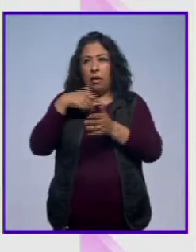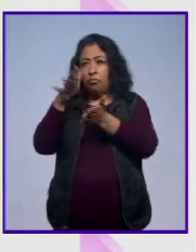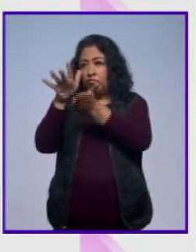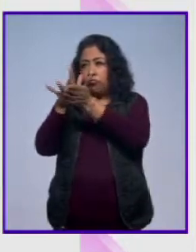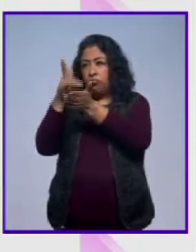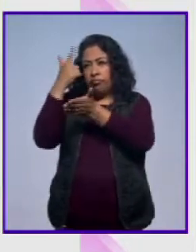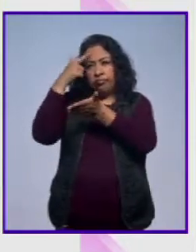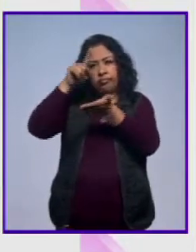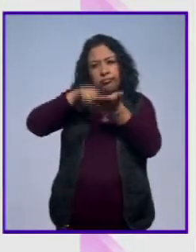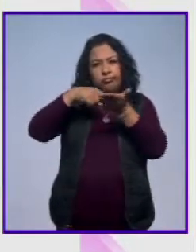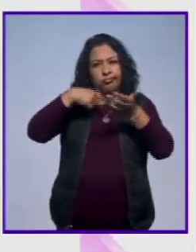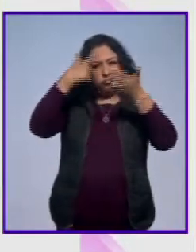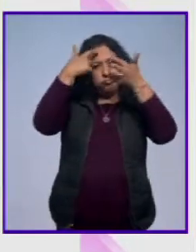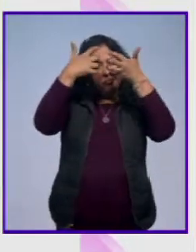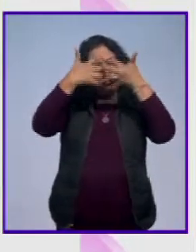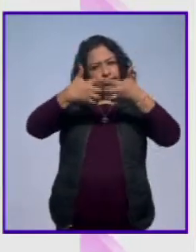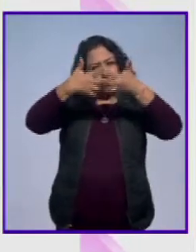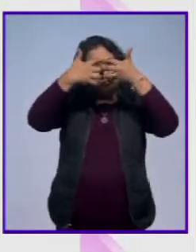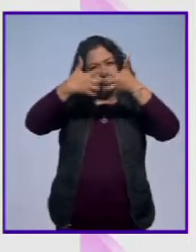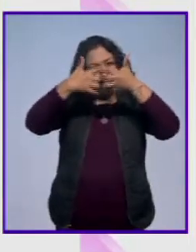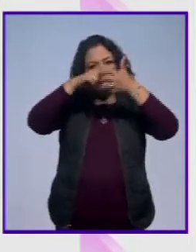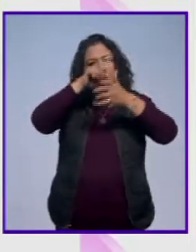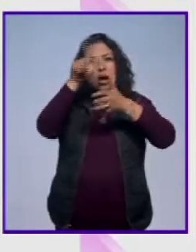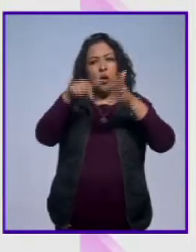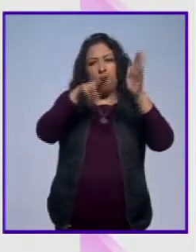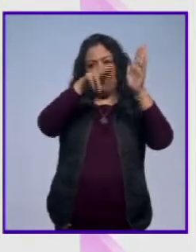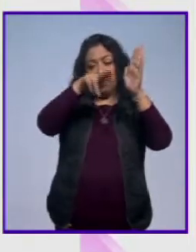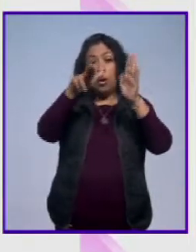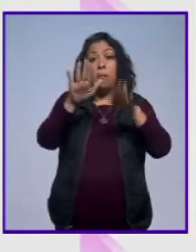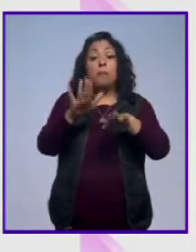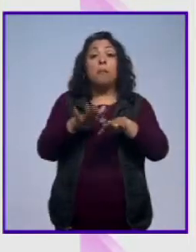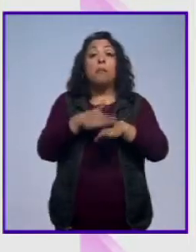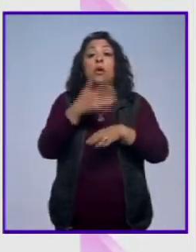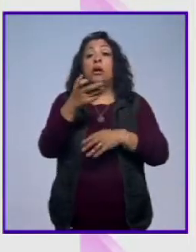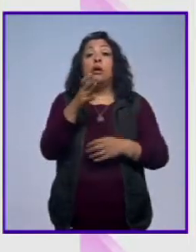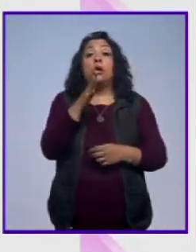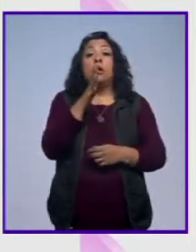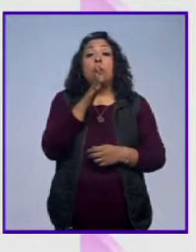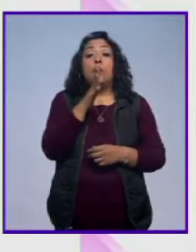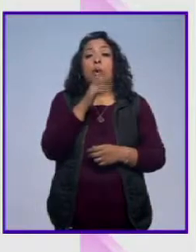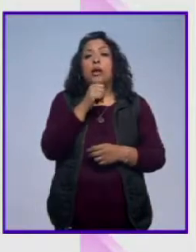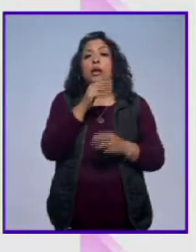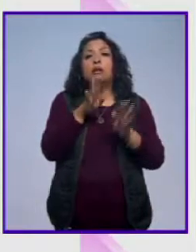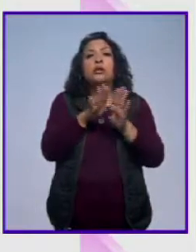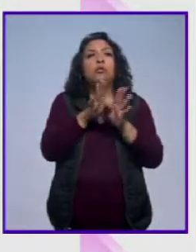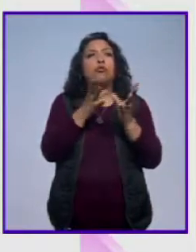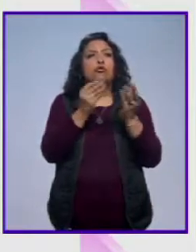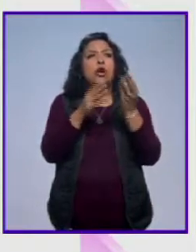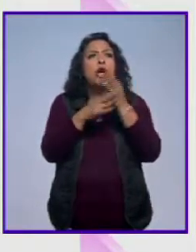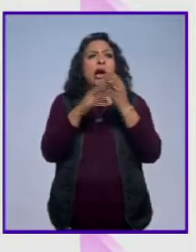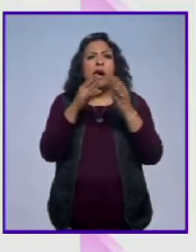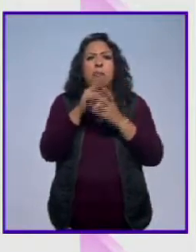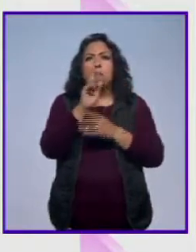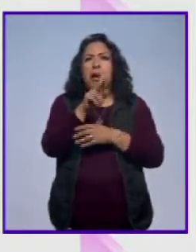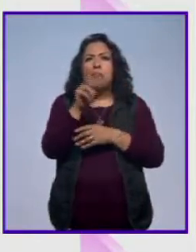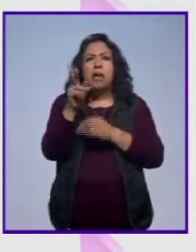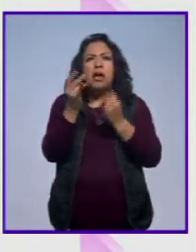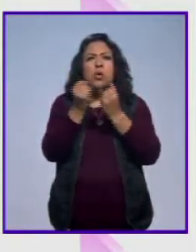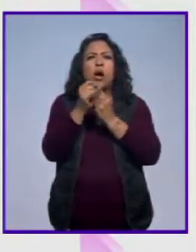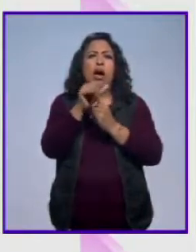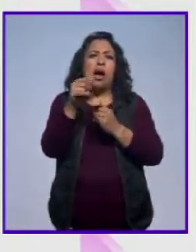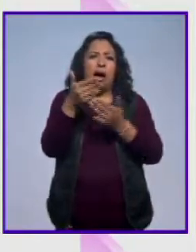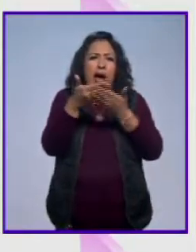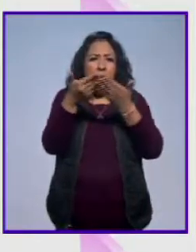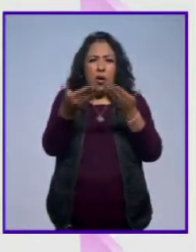reconstruir en tu interior. Por lo tanto, no hay aquí muchas cosas que se pueden referir a las